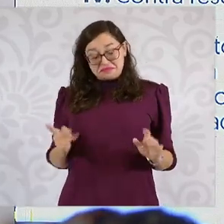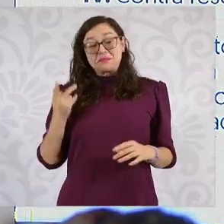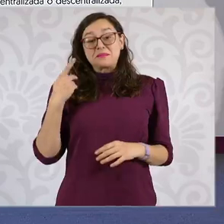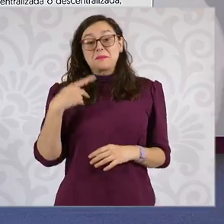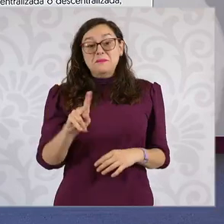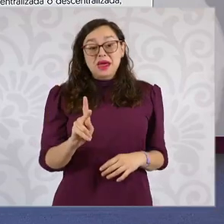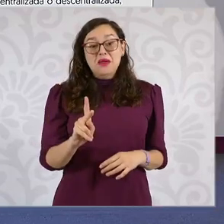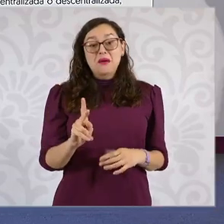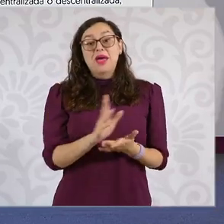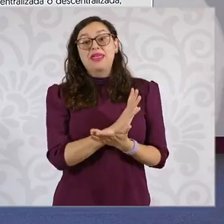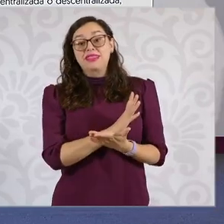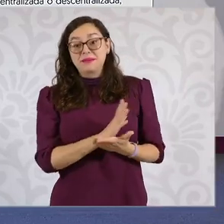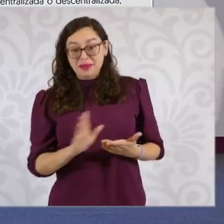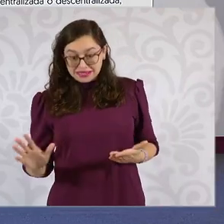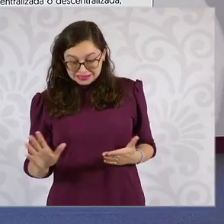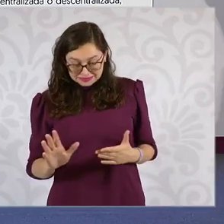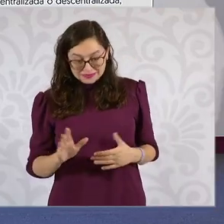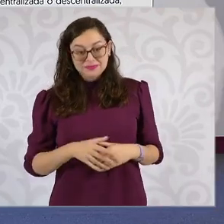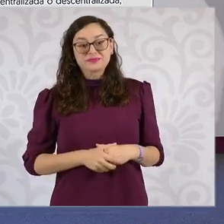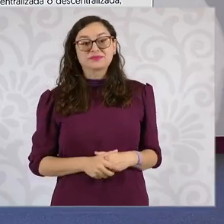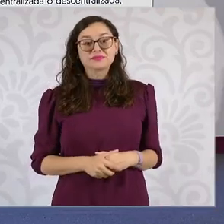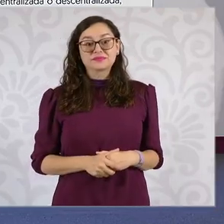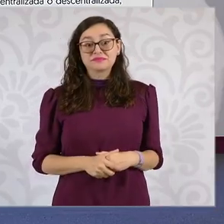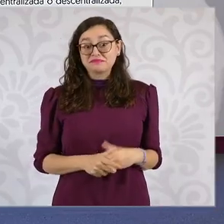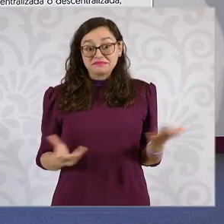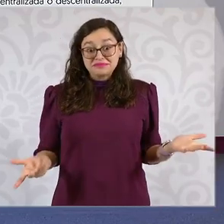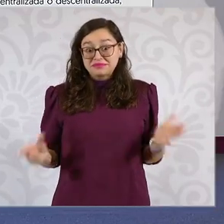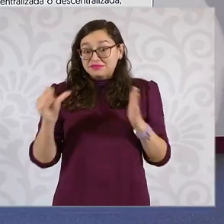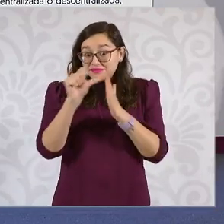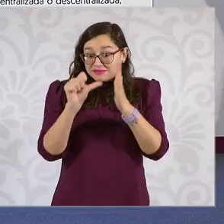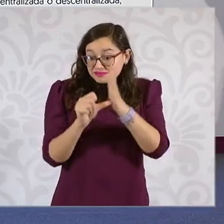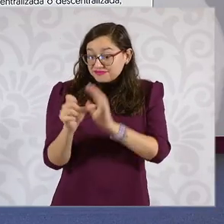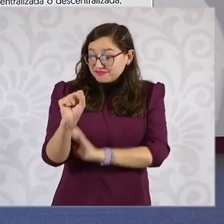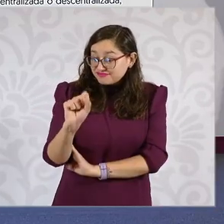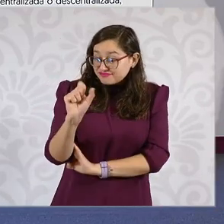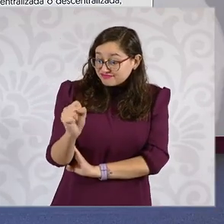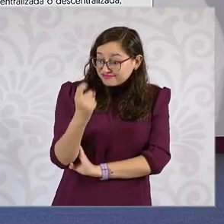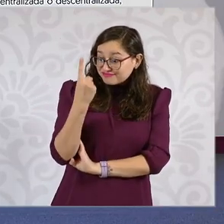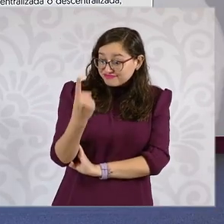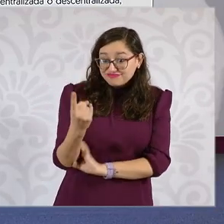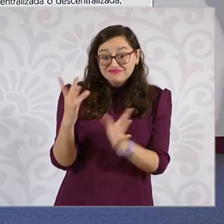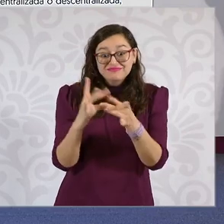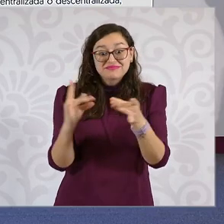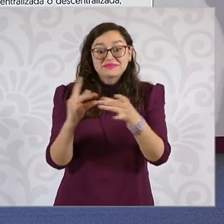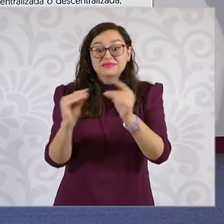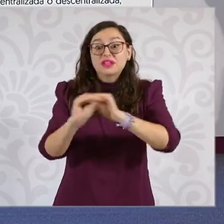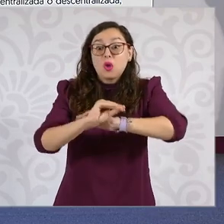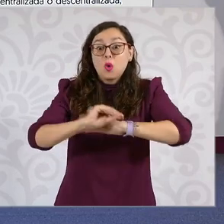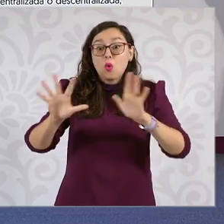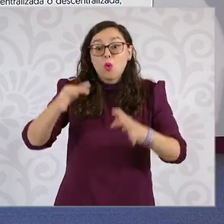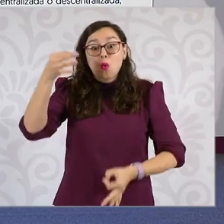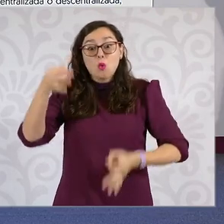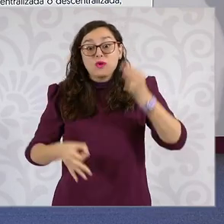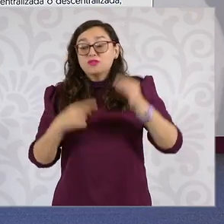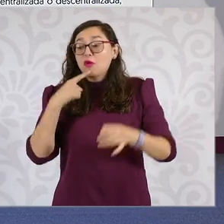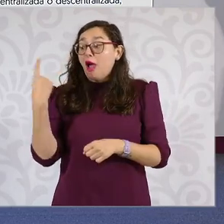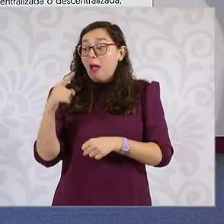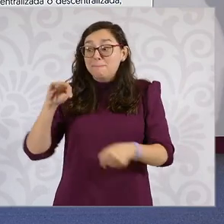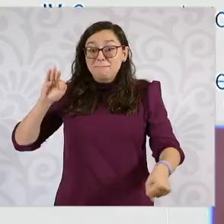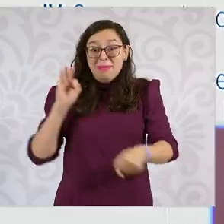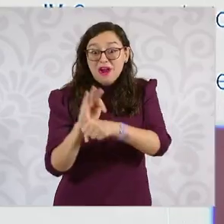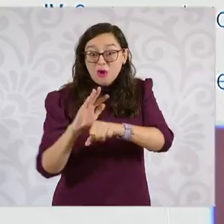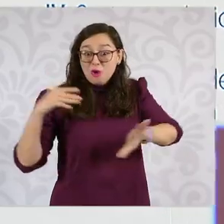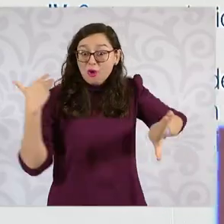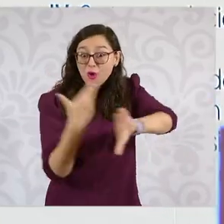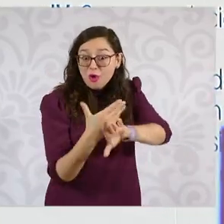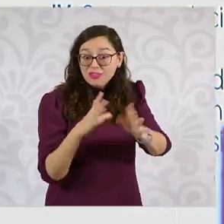fíjense qué claro es, no puede haber juicio de amparo. El juicio de amparo es